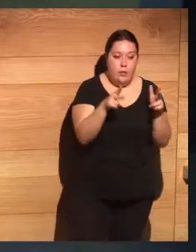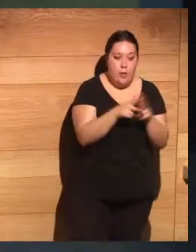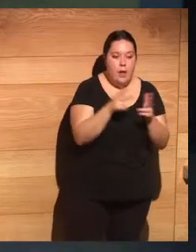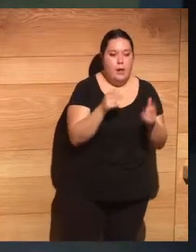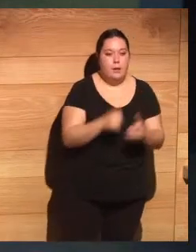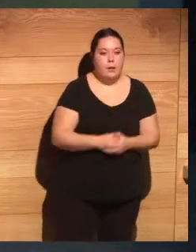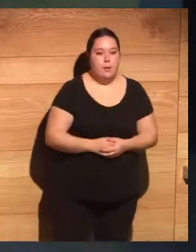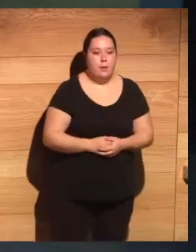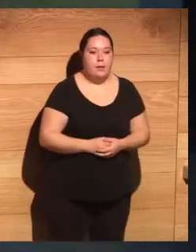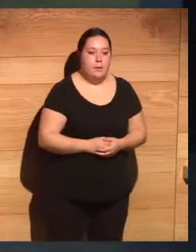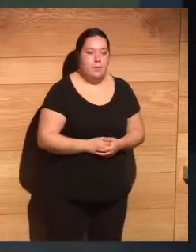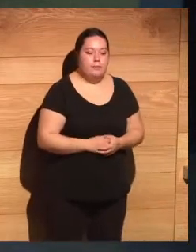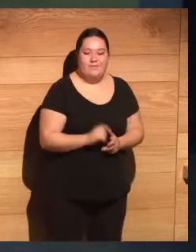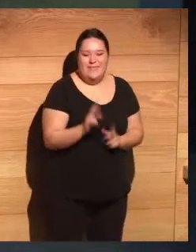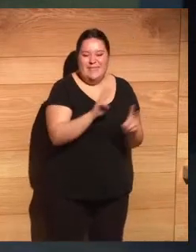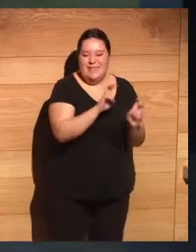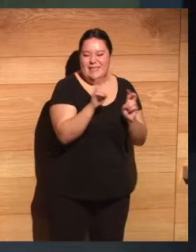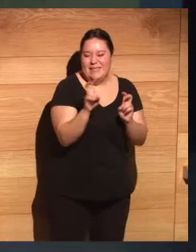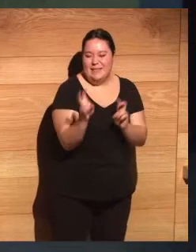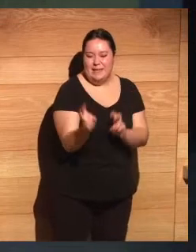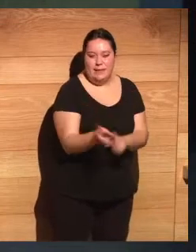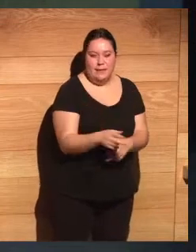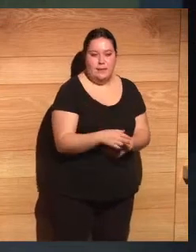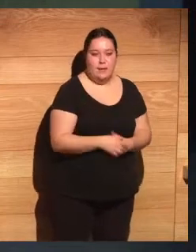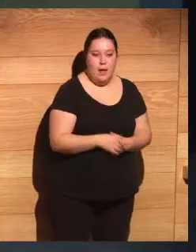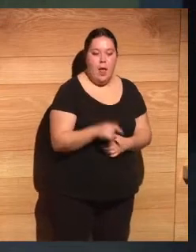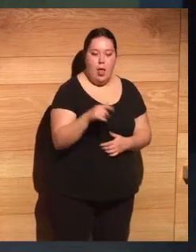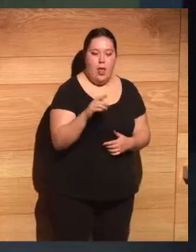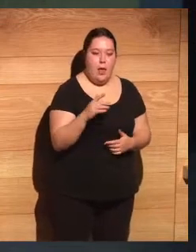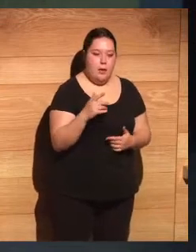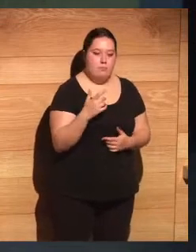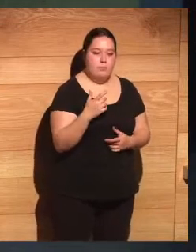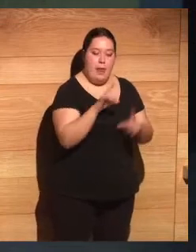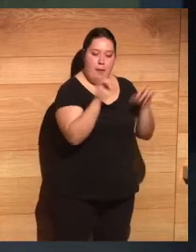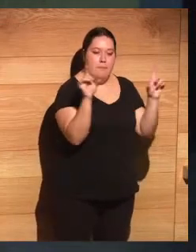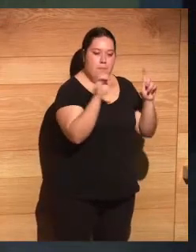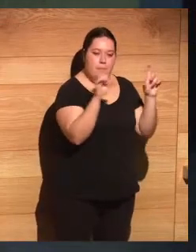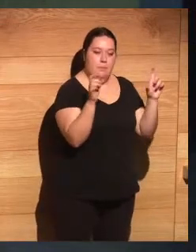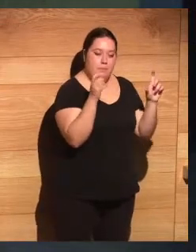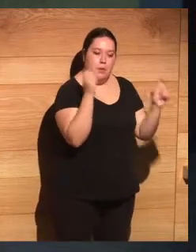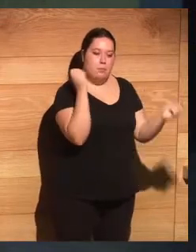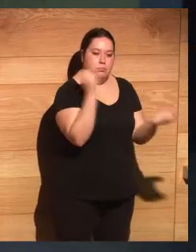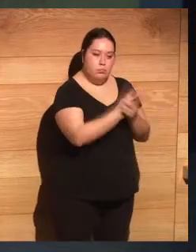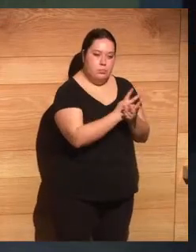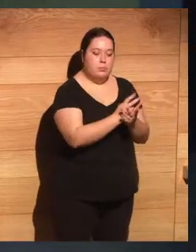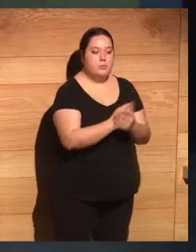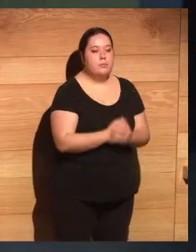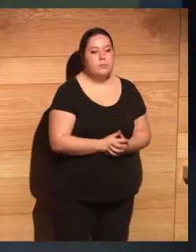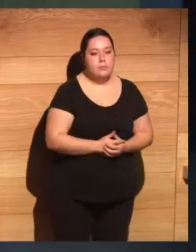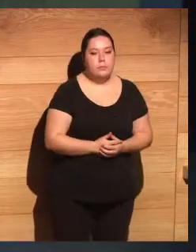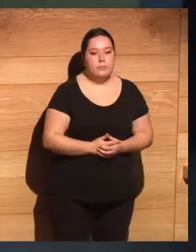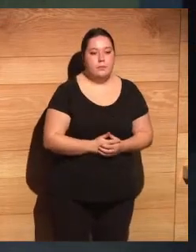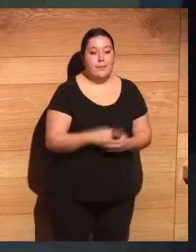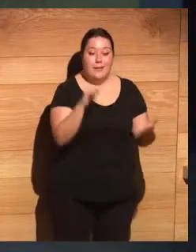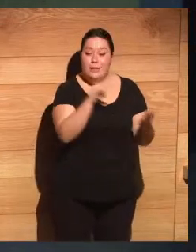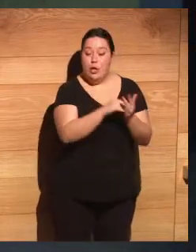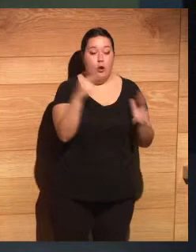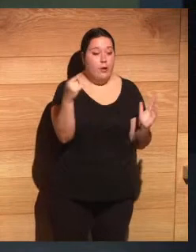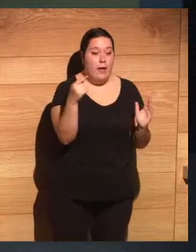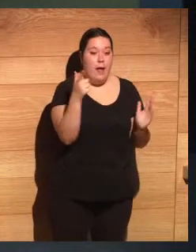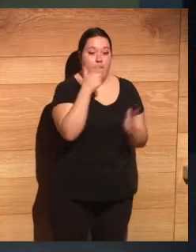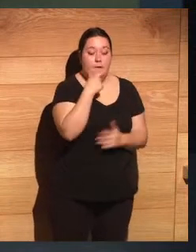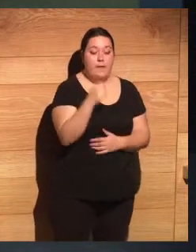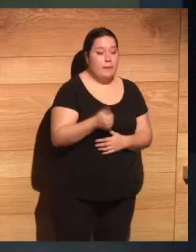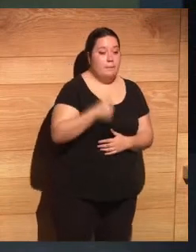mínimas, etcétera, etcétera. Todo este tipo de cuestiones se aborda en Cibercotizante, que me parece un reto. Y os voy a decir una cosa, en tecnología lo más fácil,